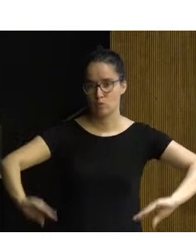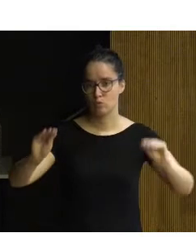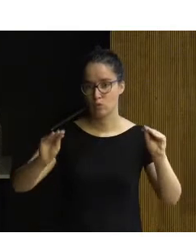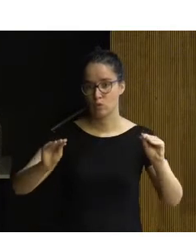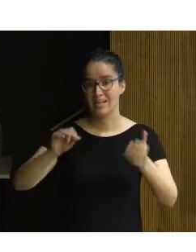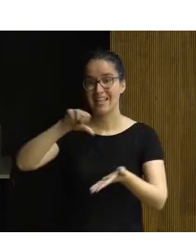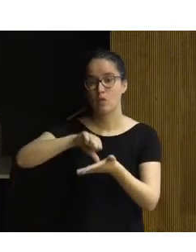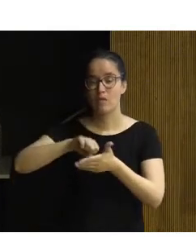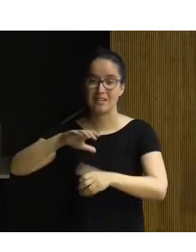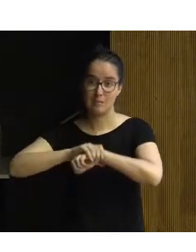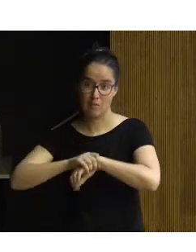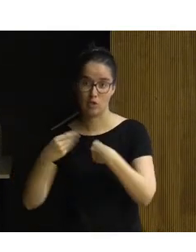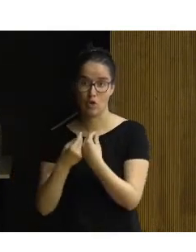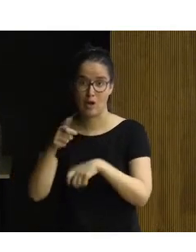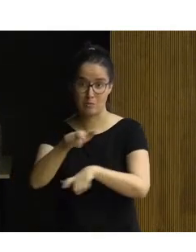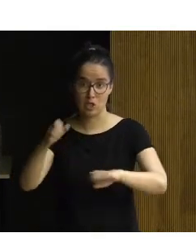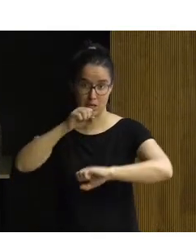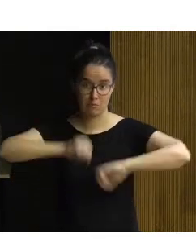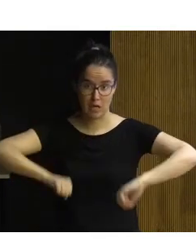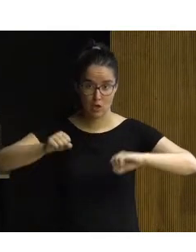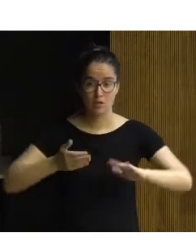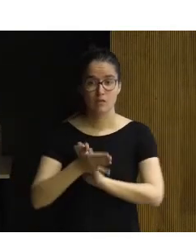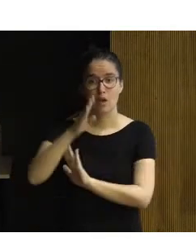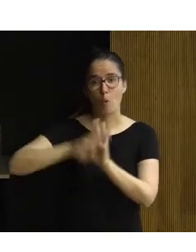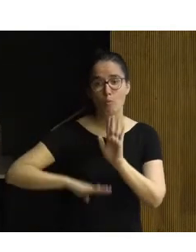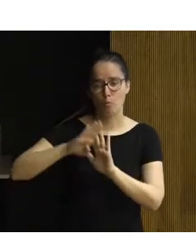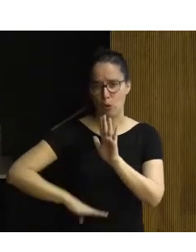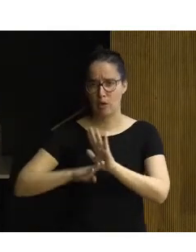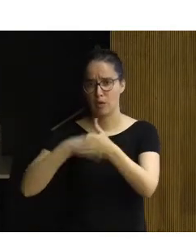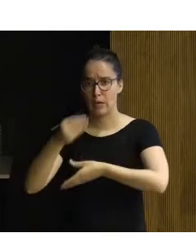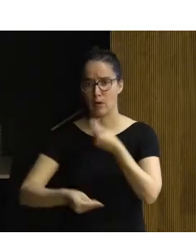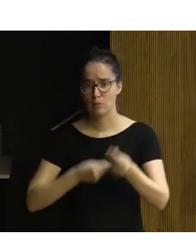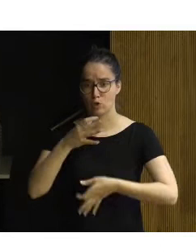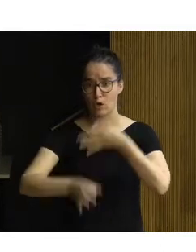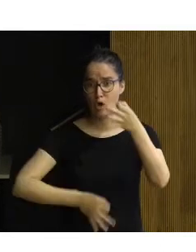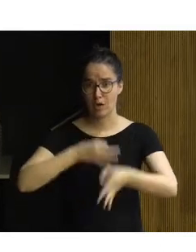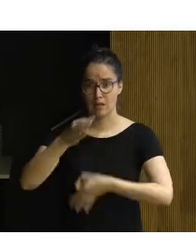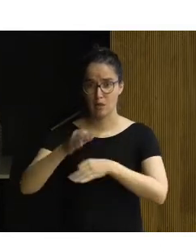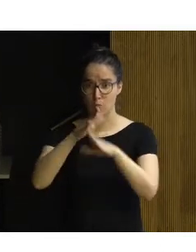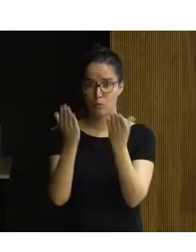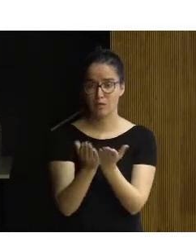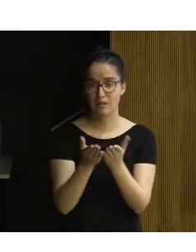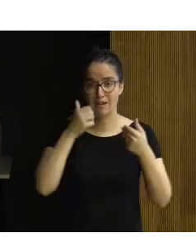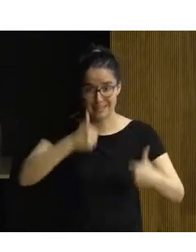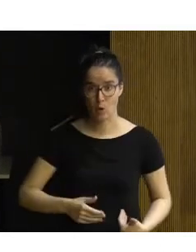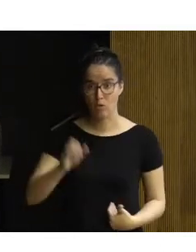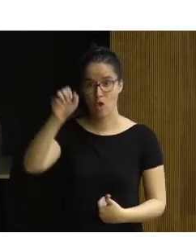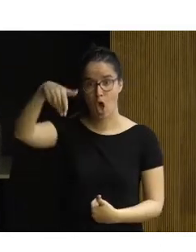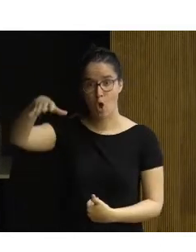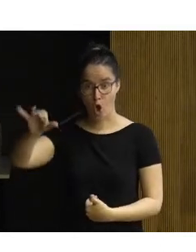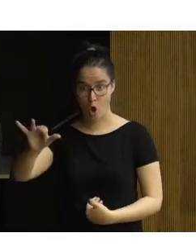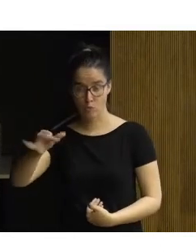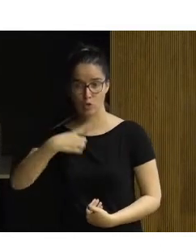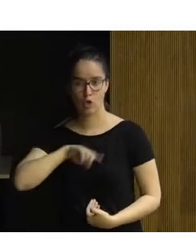Ciudades amigables con los mayores, con las personas mayores, que es un programa que llevamos a cabo con la Organización Mundial de la Salud. Somos un poco la entidad